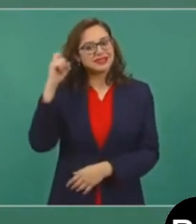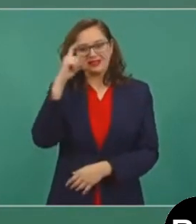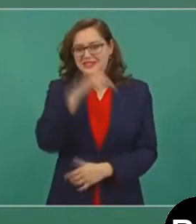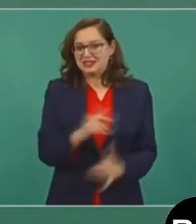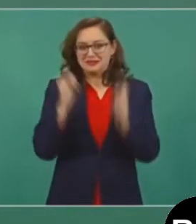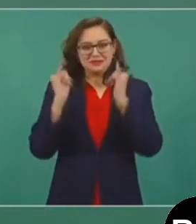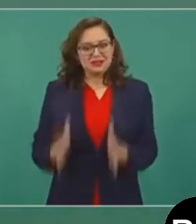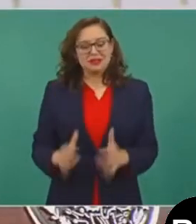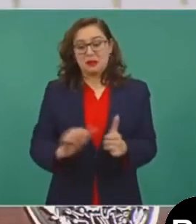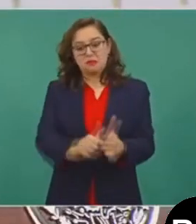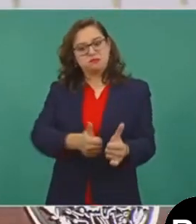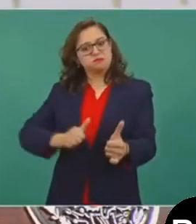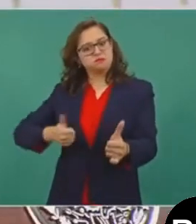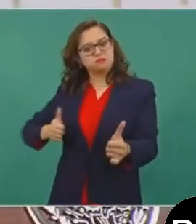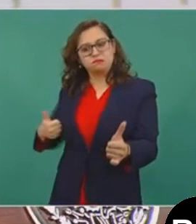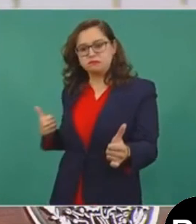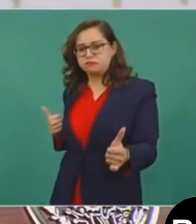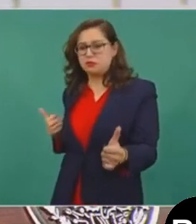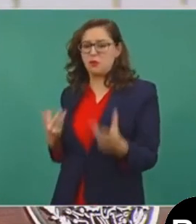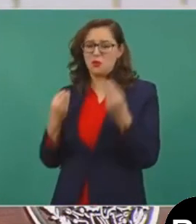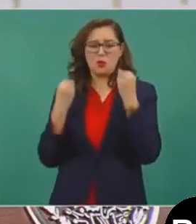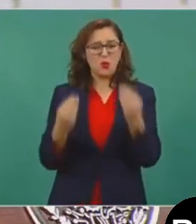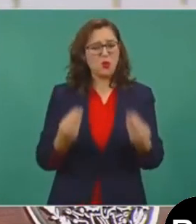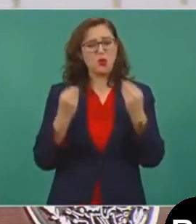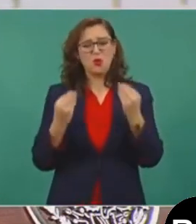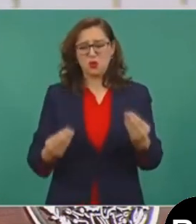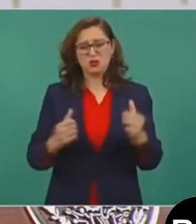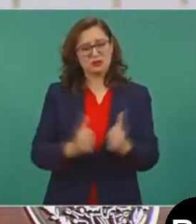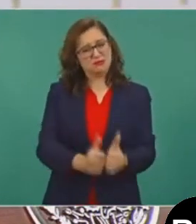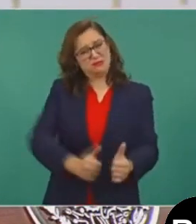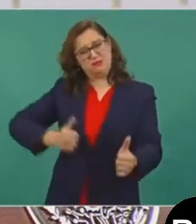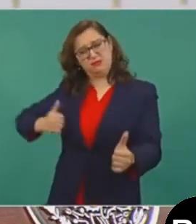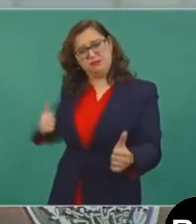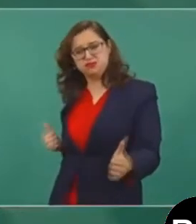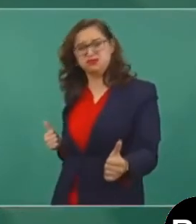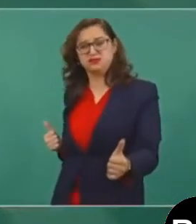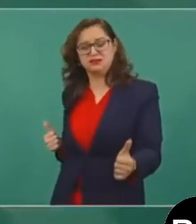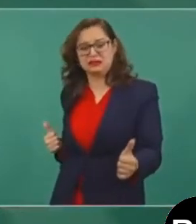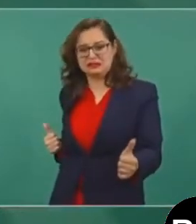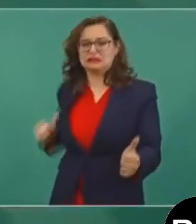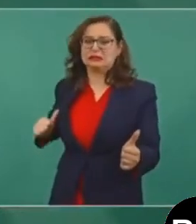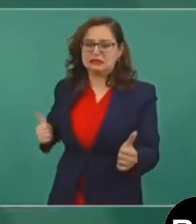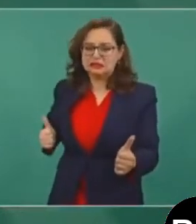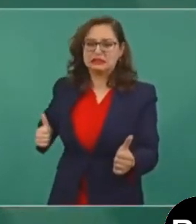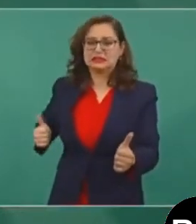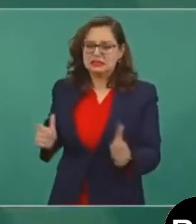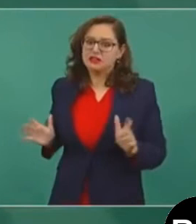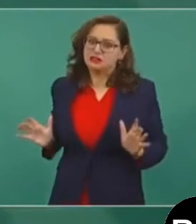atraso, de saqueo. Pero además